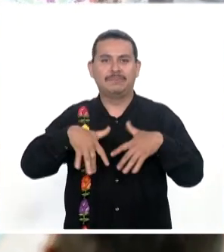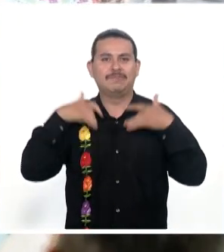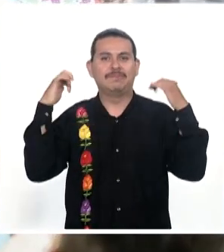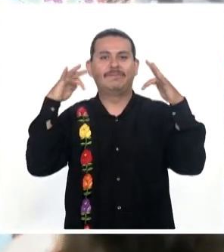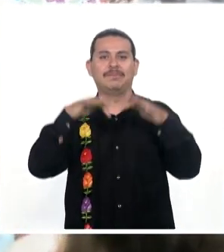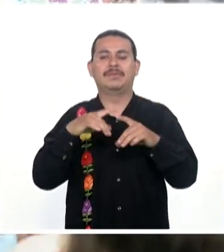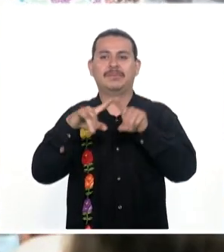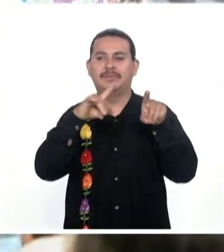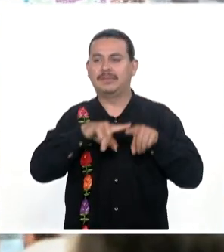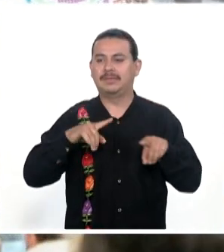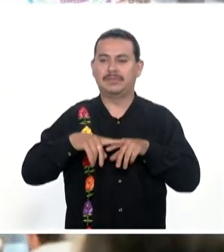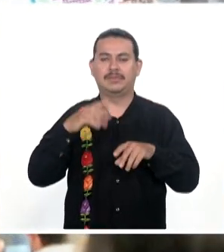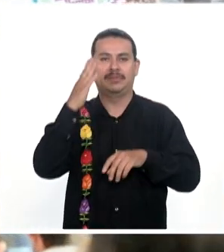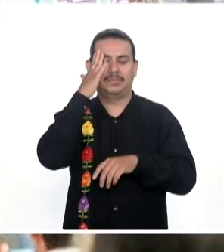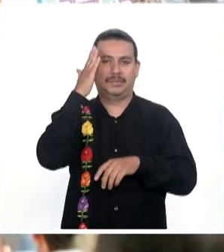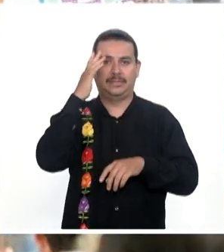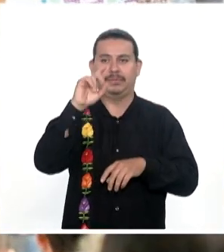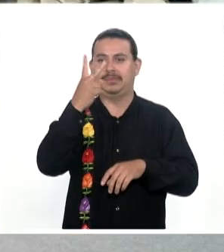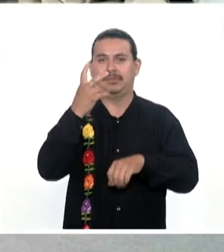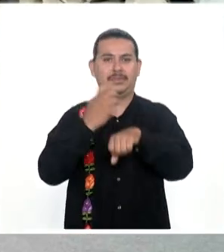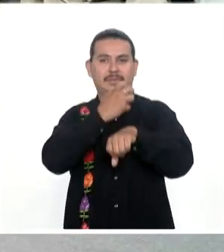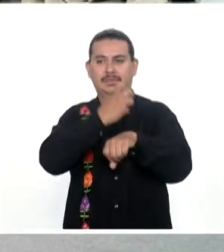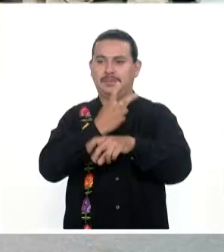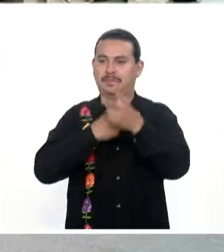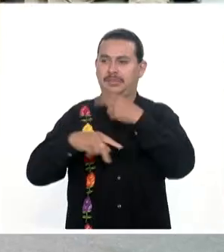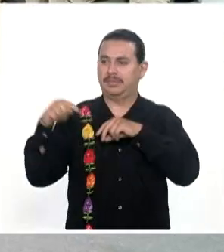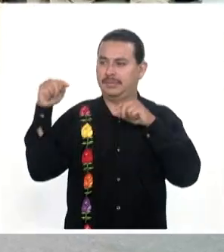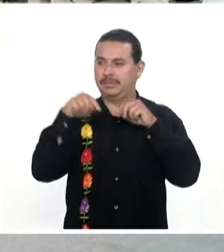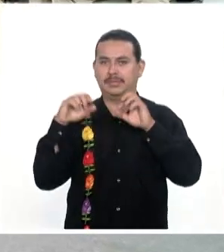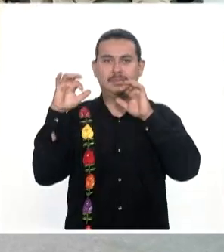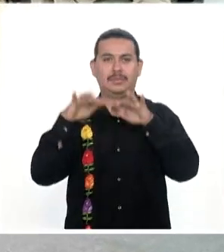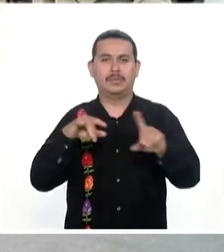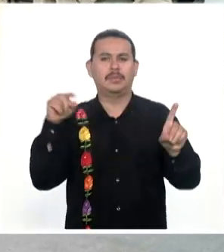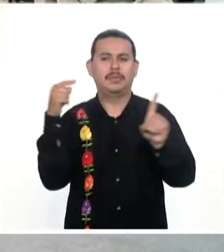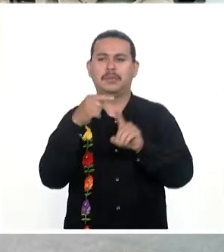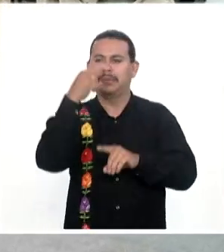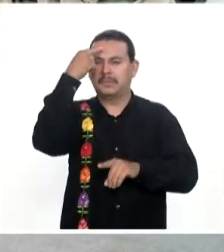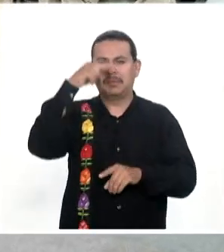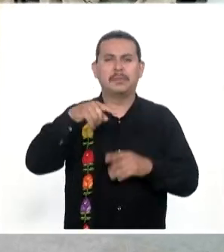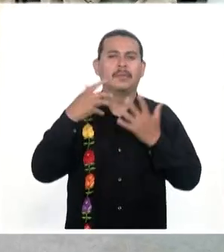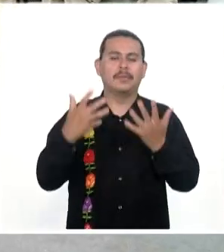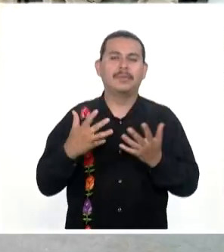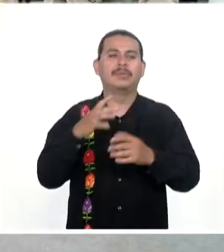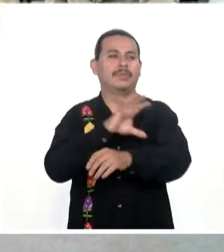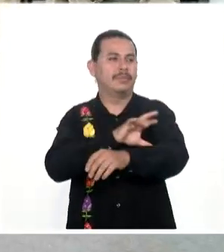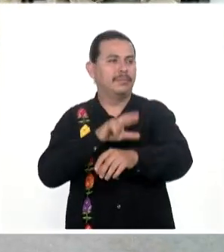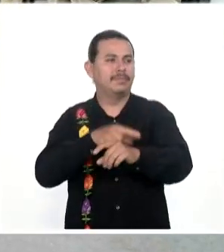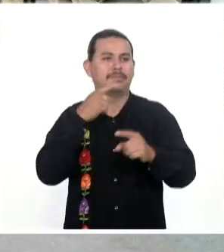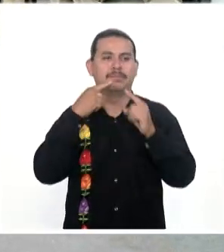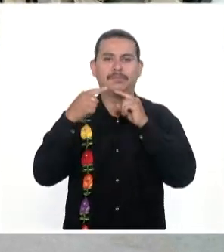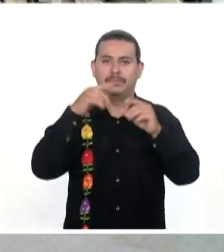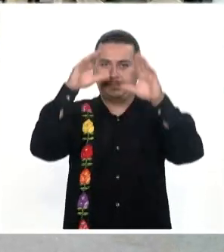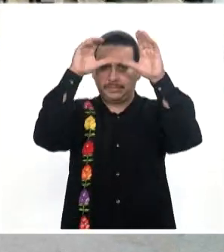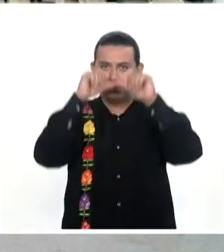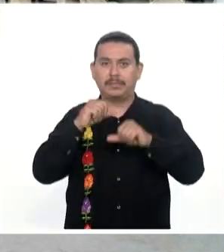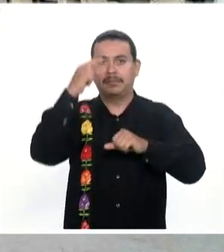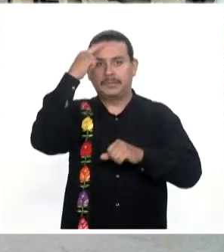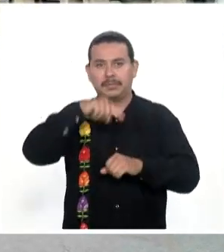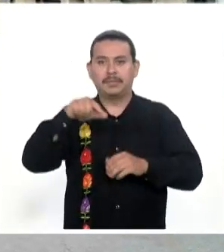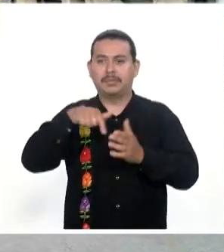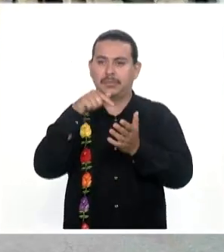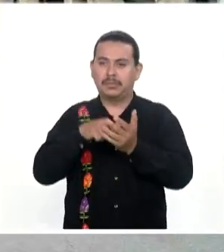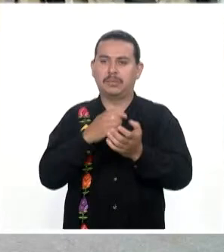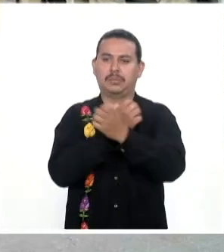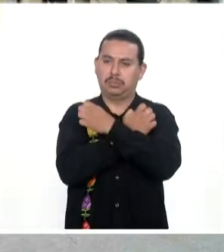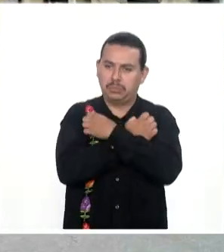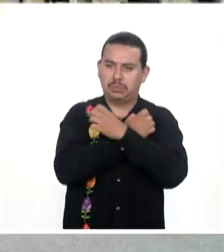Participaron Directivos De las 32 Entidades del país El objetivo De esta actividad Es coordinar esfuerzos Para mejorar